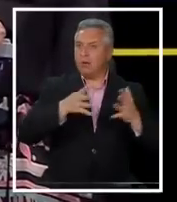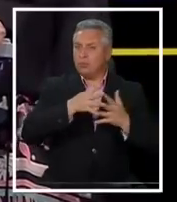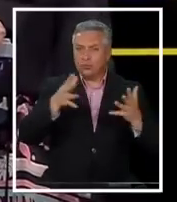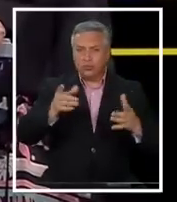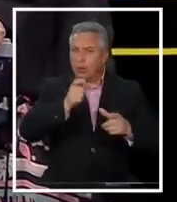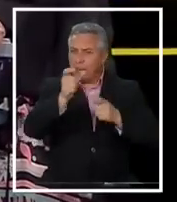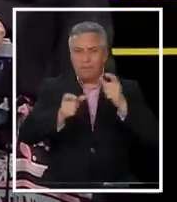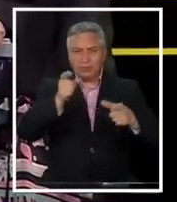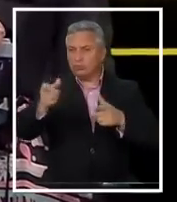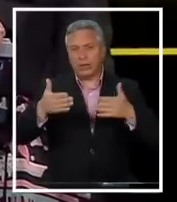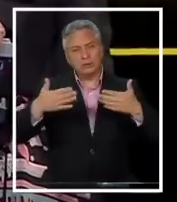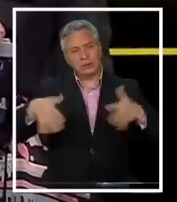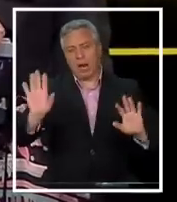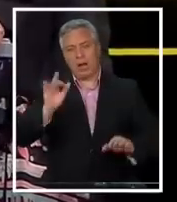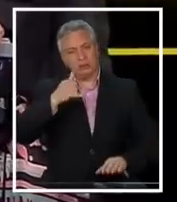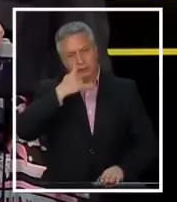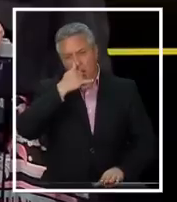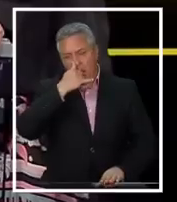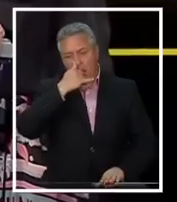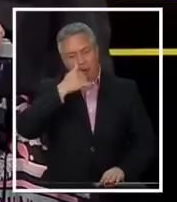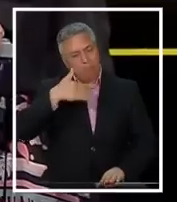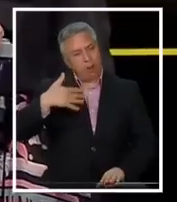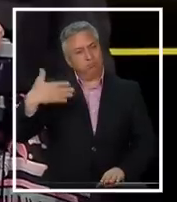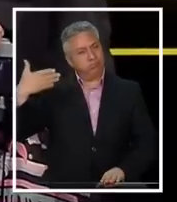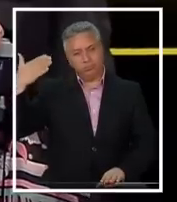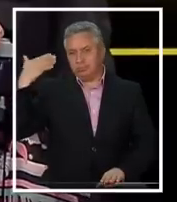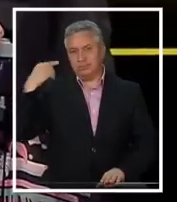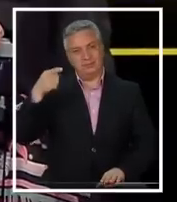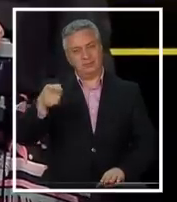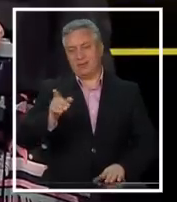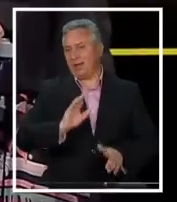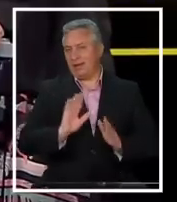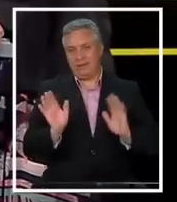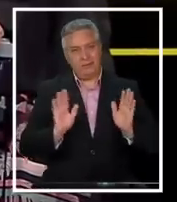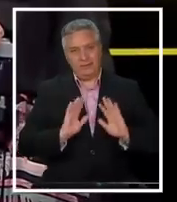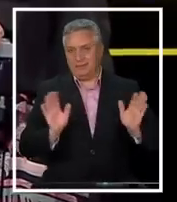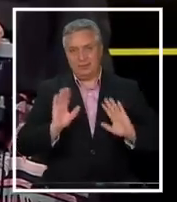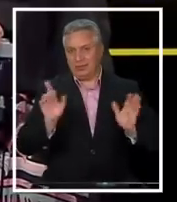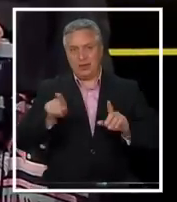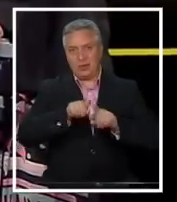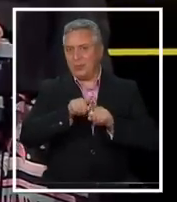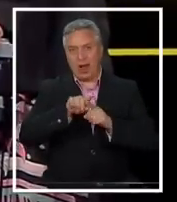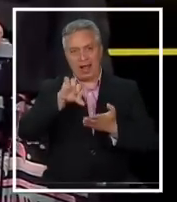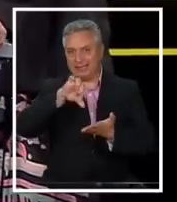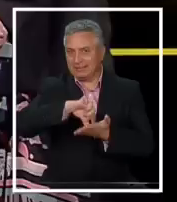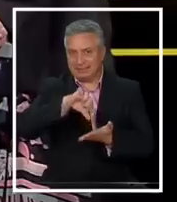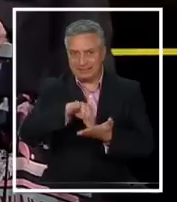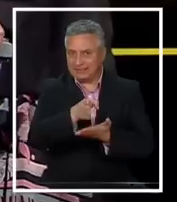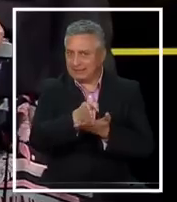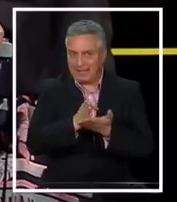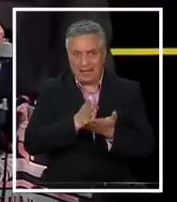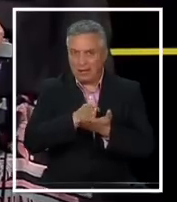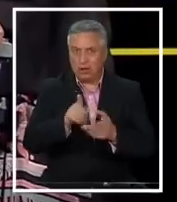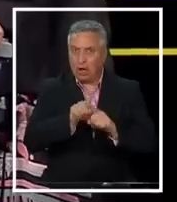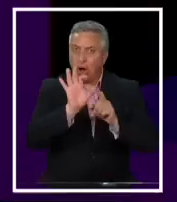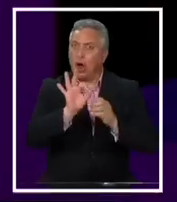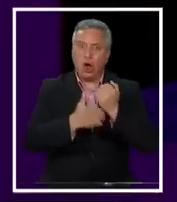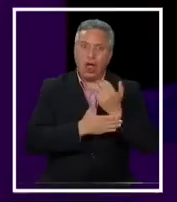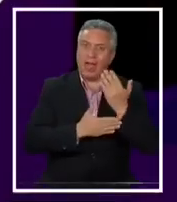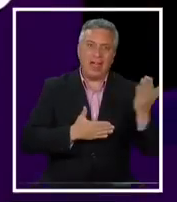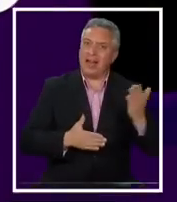hace mucho tiempo no está en el centro o en la izquierda.